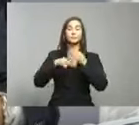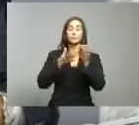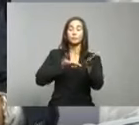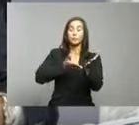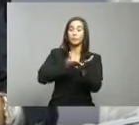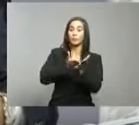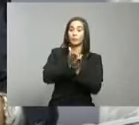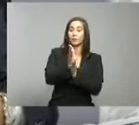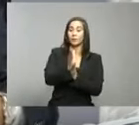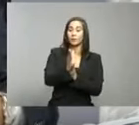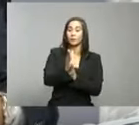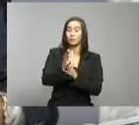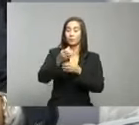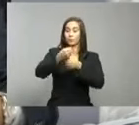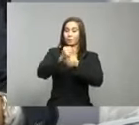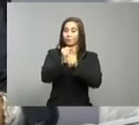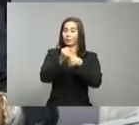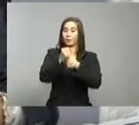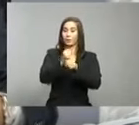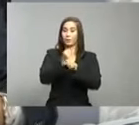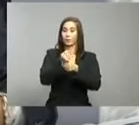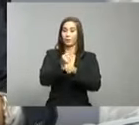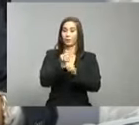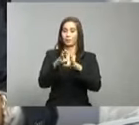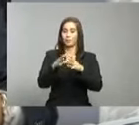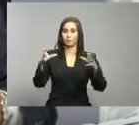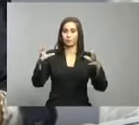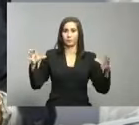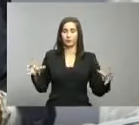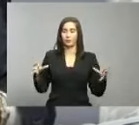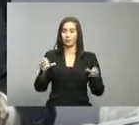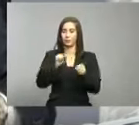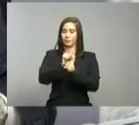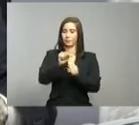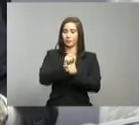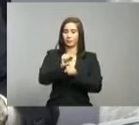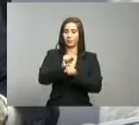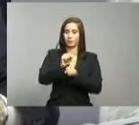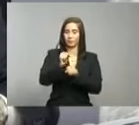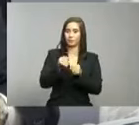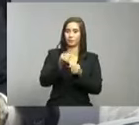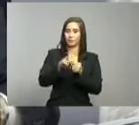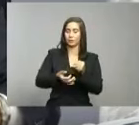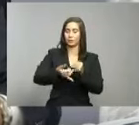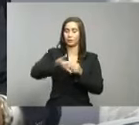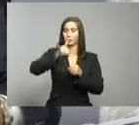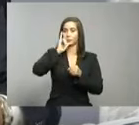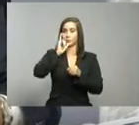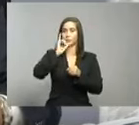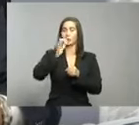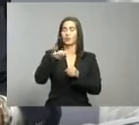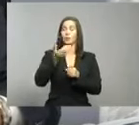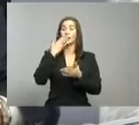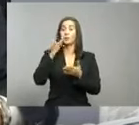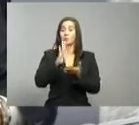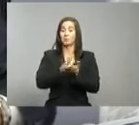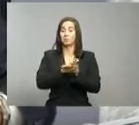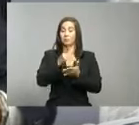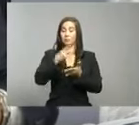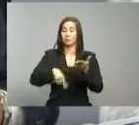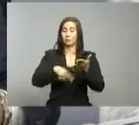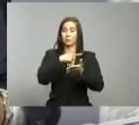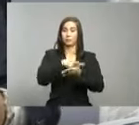más importante de las fárbricas clandestinas que estaban funcionando y están en proceso ya